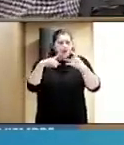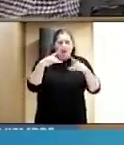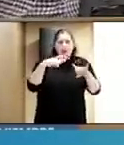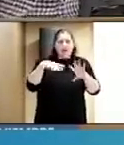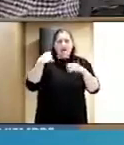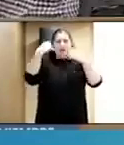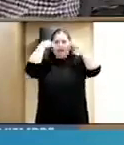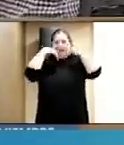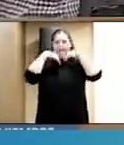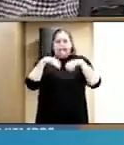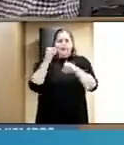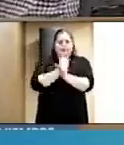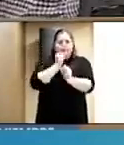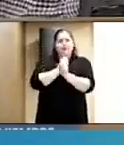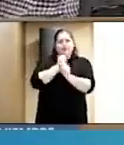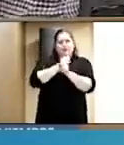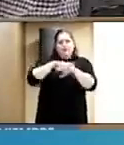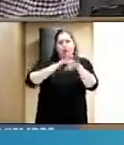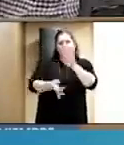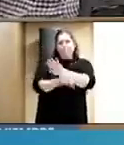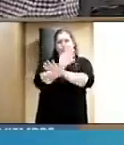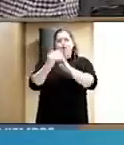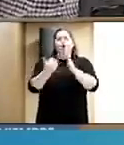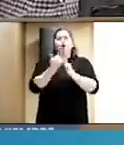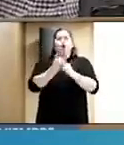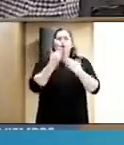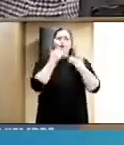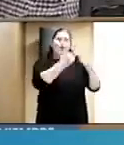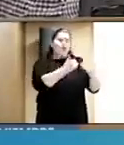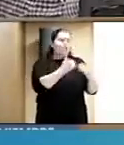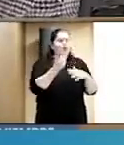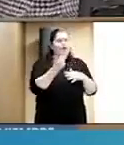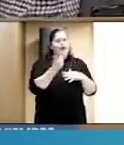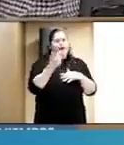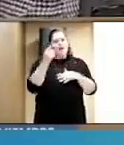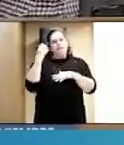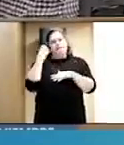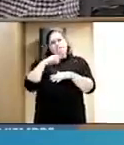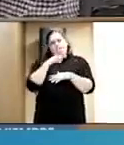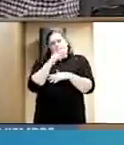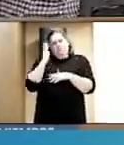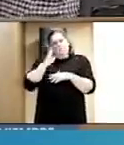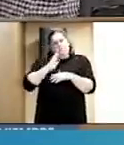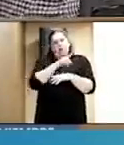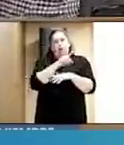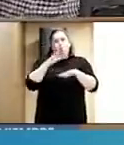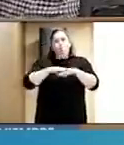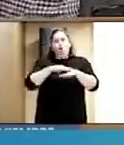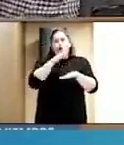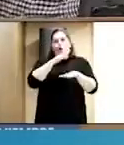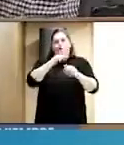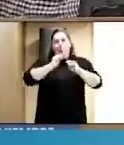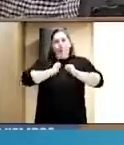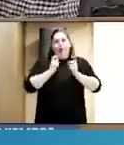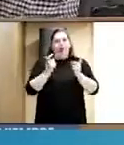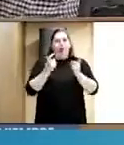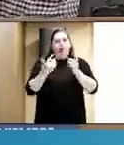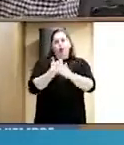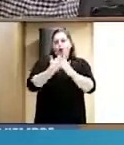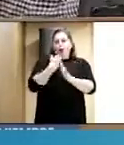no mucha insistencia. Así que, Pablo, muchas gracias por dotarnos de una jornada de tanto